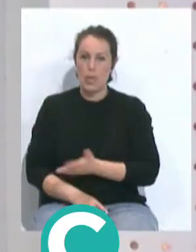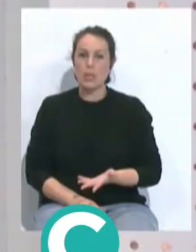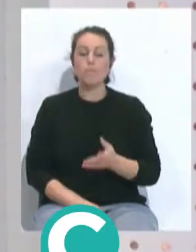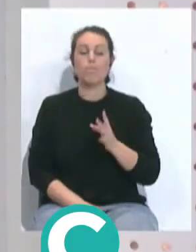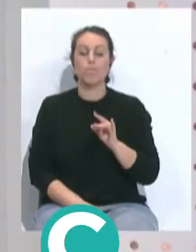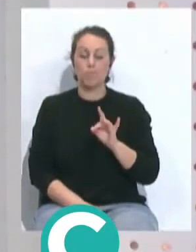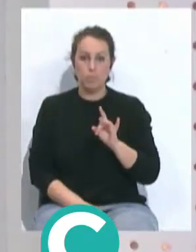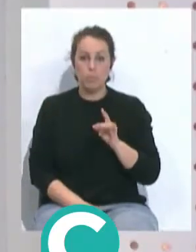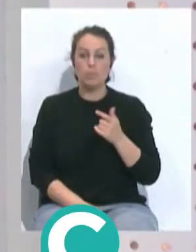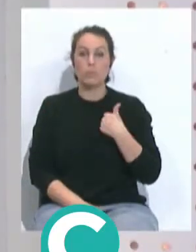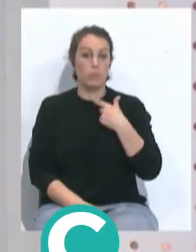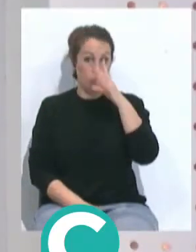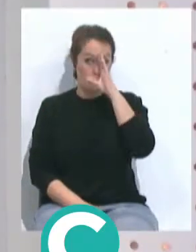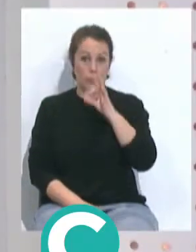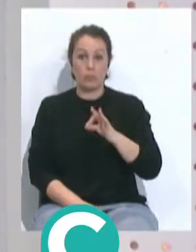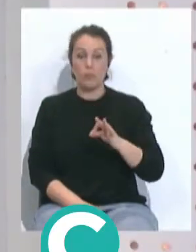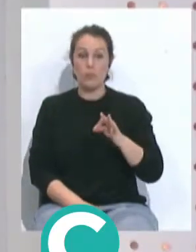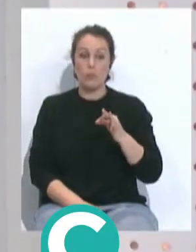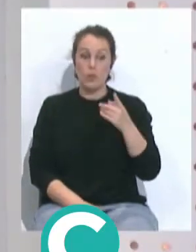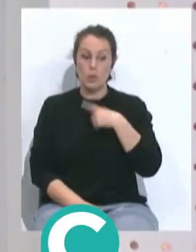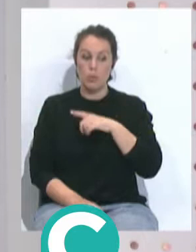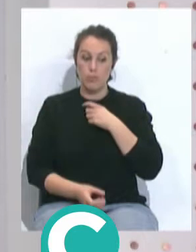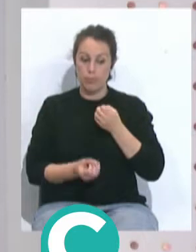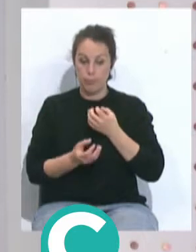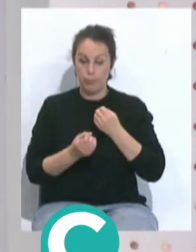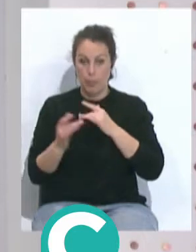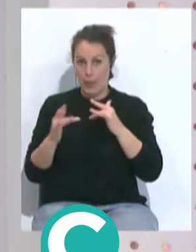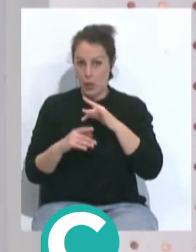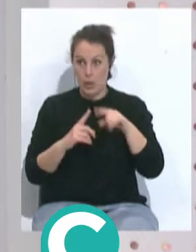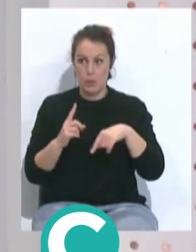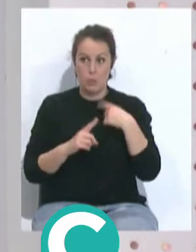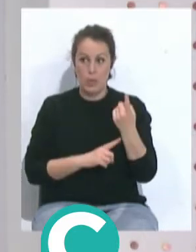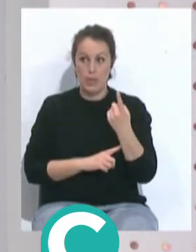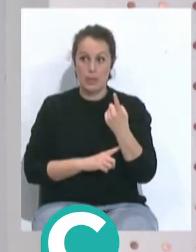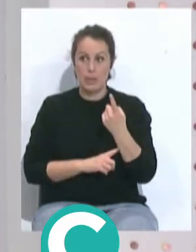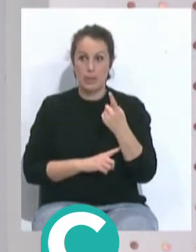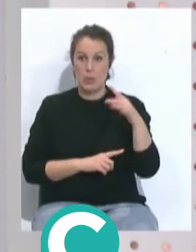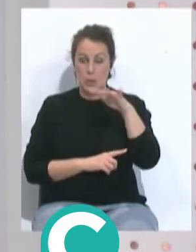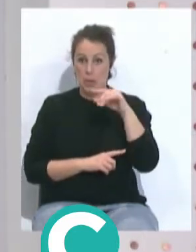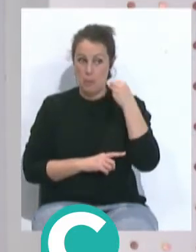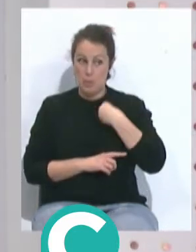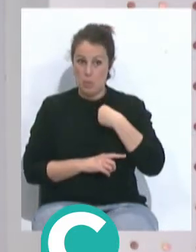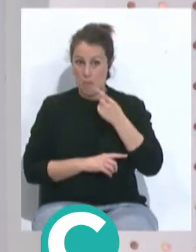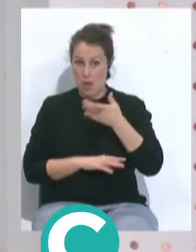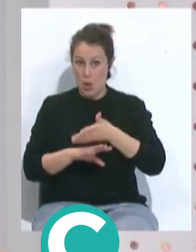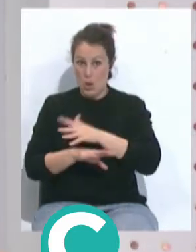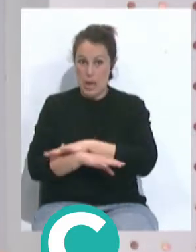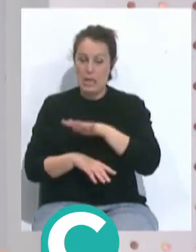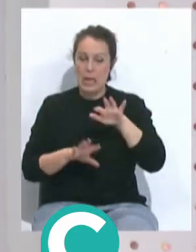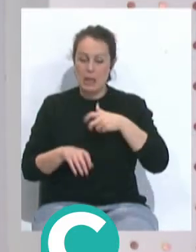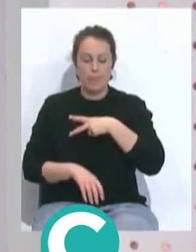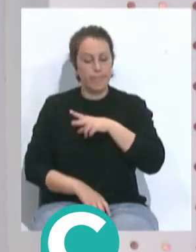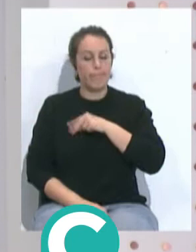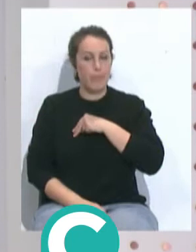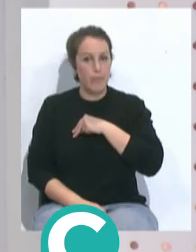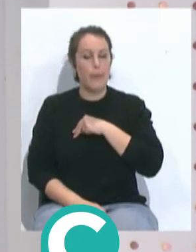Sí, creo que lo veníamos comentando después del partido, incluso allí en Sonmos, donde el Cádiz realmente mereció